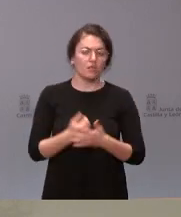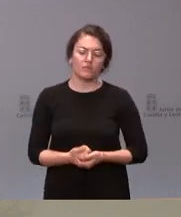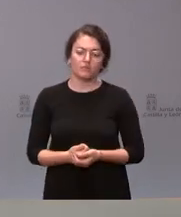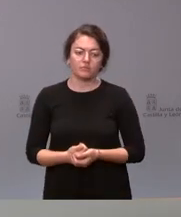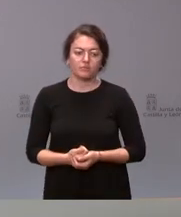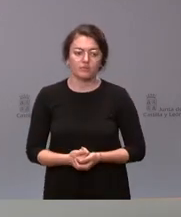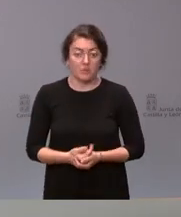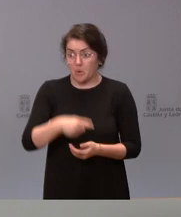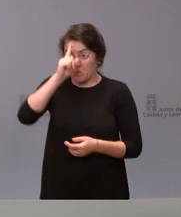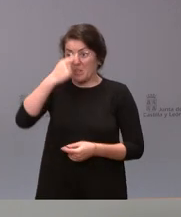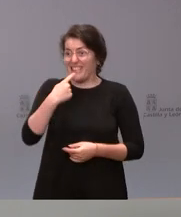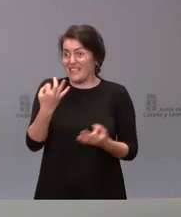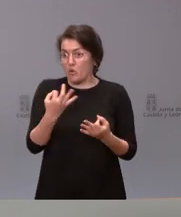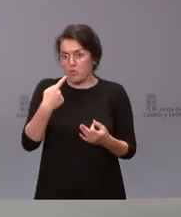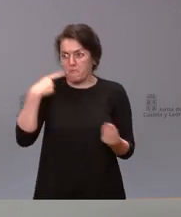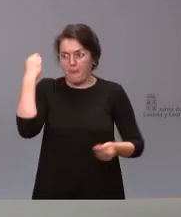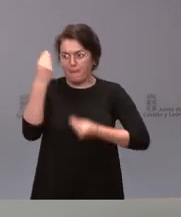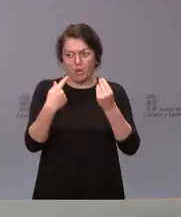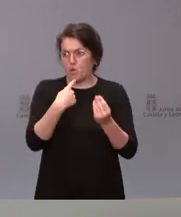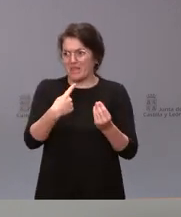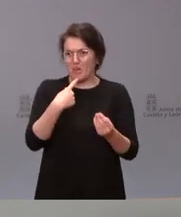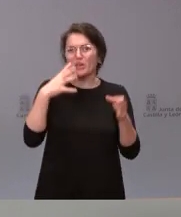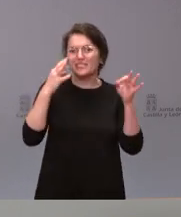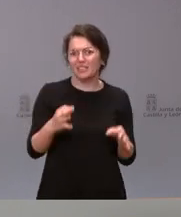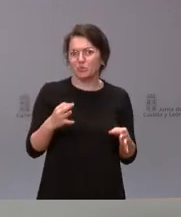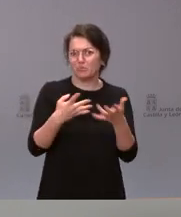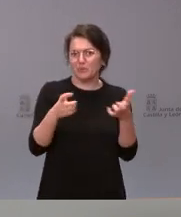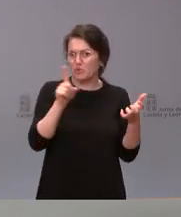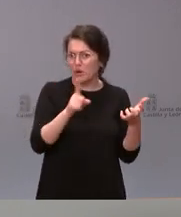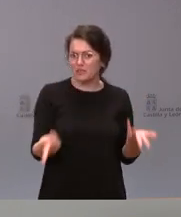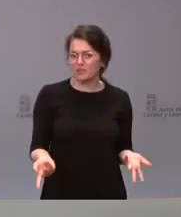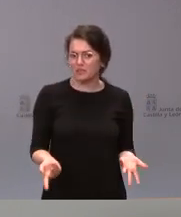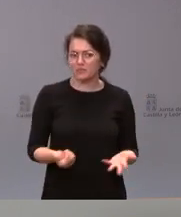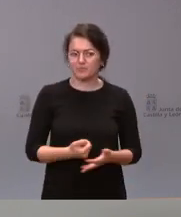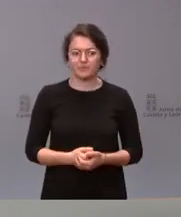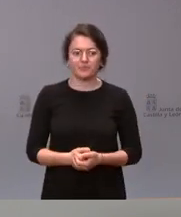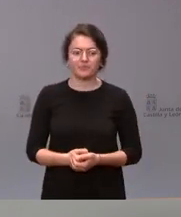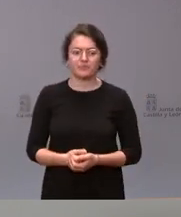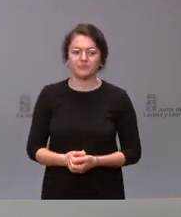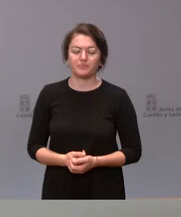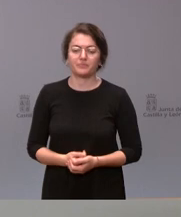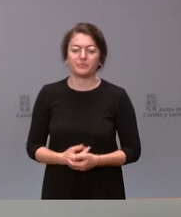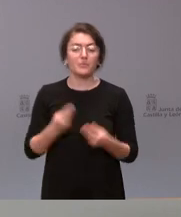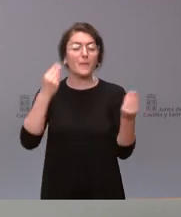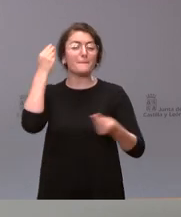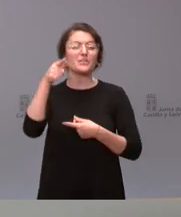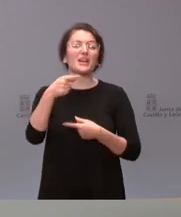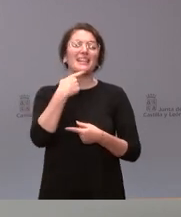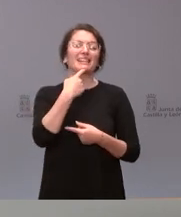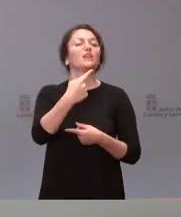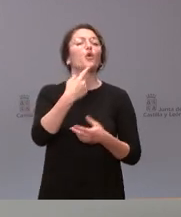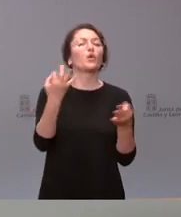No lo sé si lo dijo. Yo creo que tampoco lo dijo exactamente. Yo creo que la expresión que dijo es que había